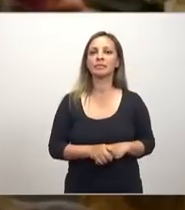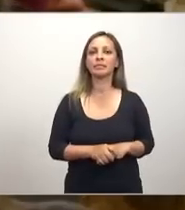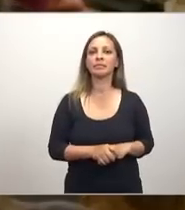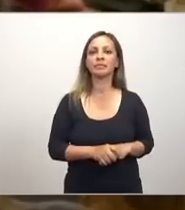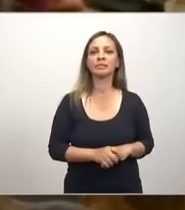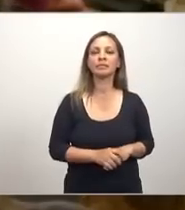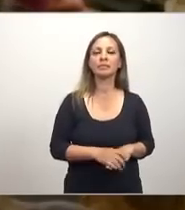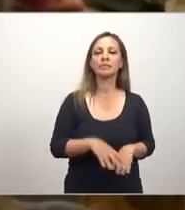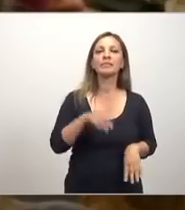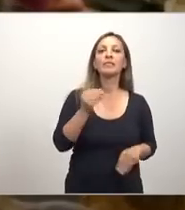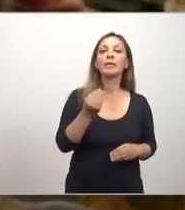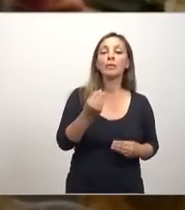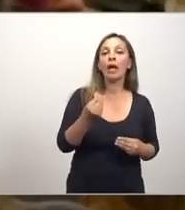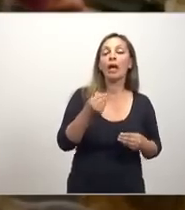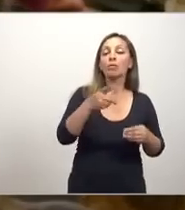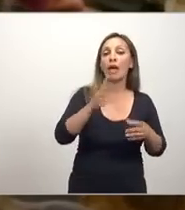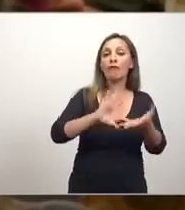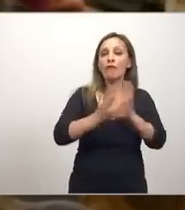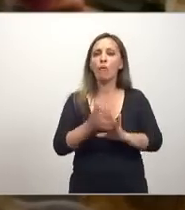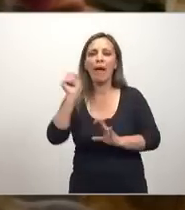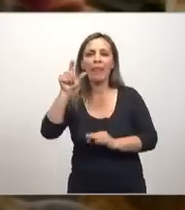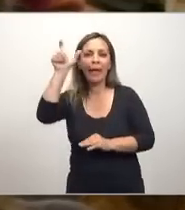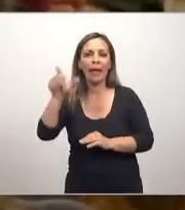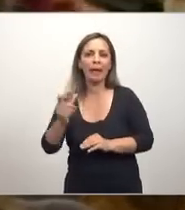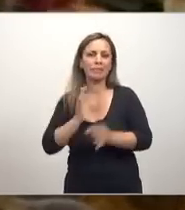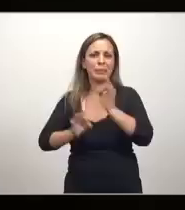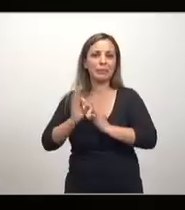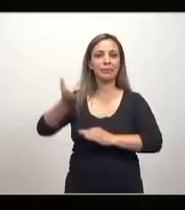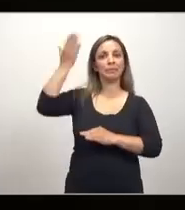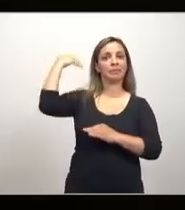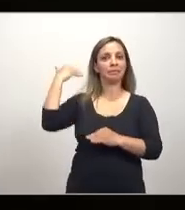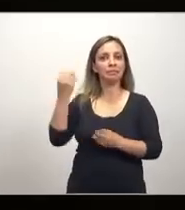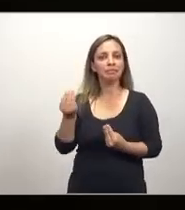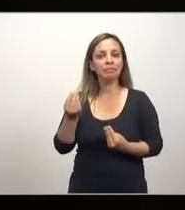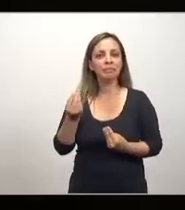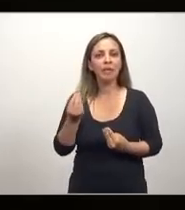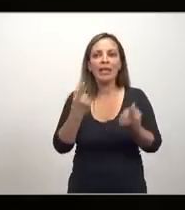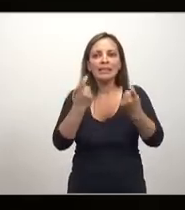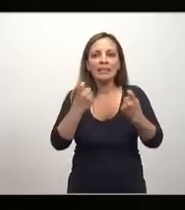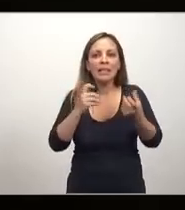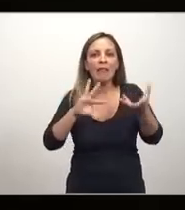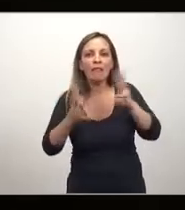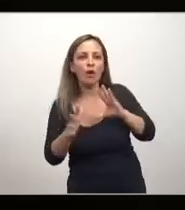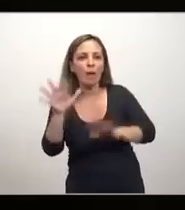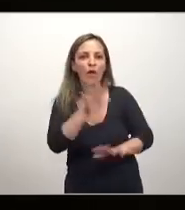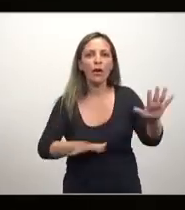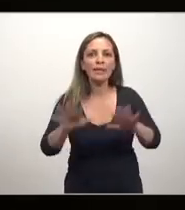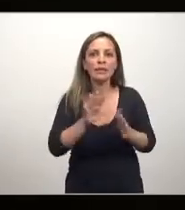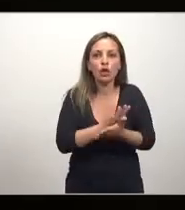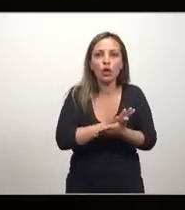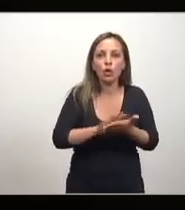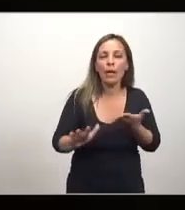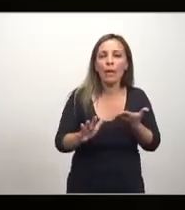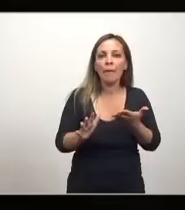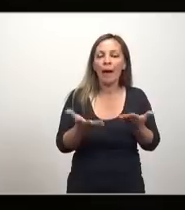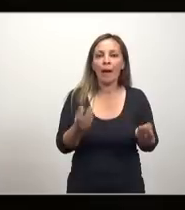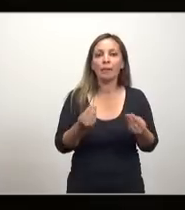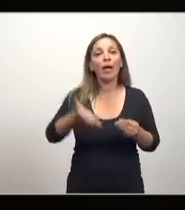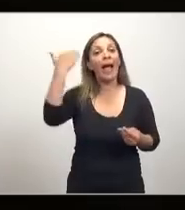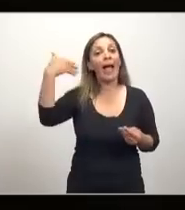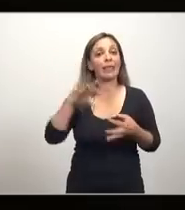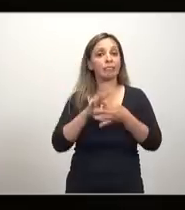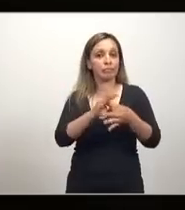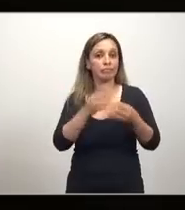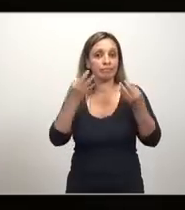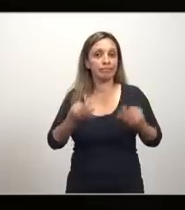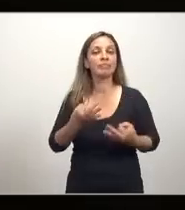el viejo orden, la monarquía absoluta, surgió una burguesía ilustrada, se requerían nuevos esquemas, se derrumbaba la religión o la superstición.